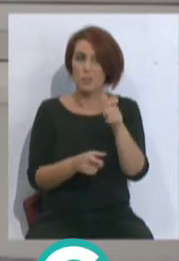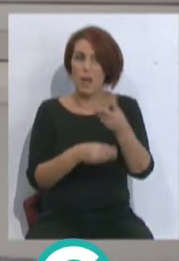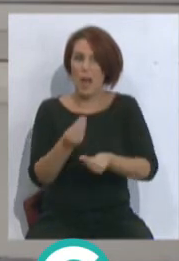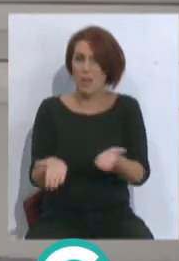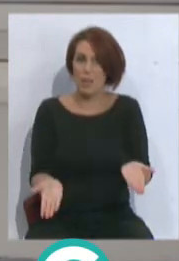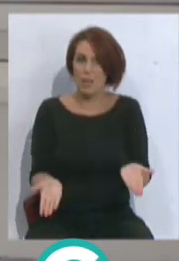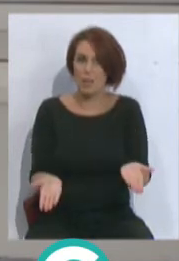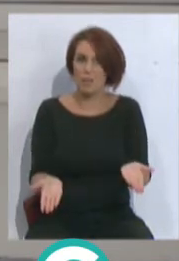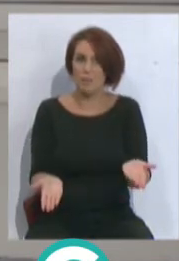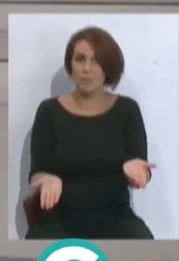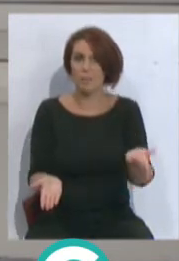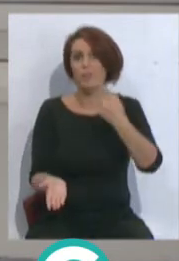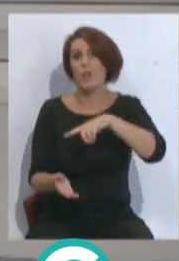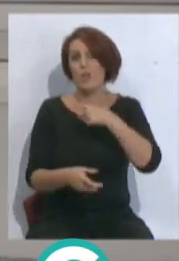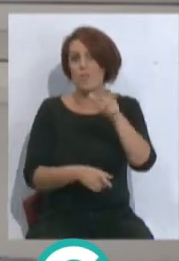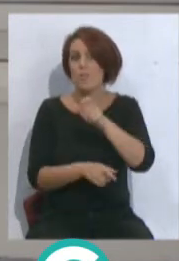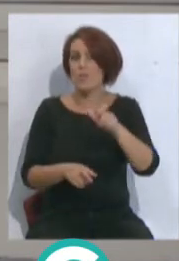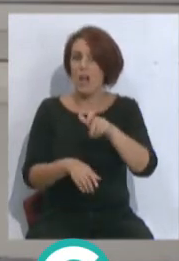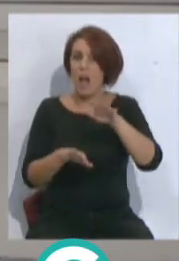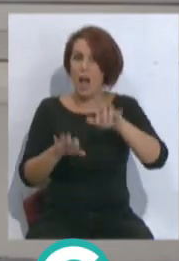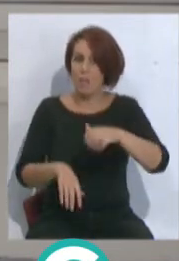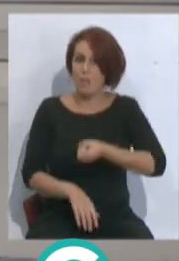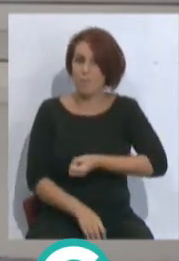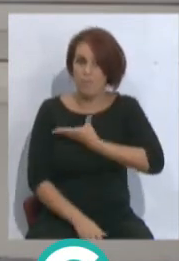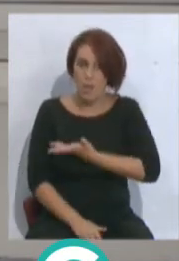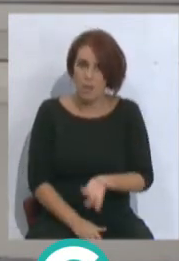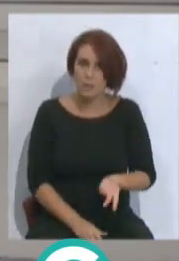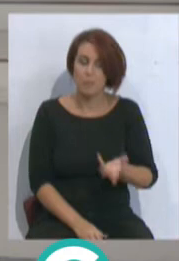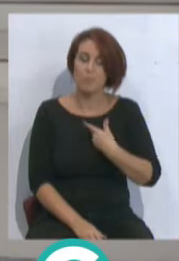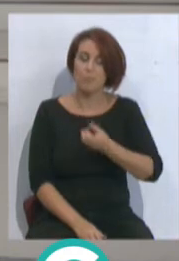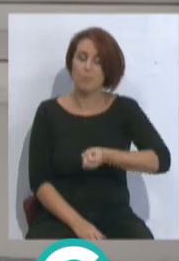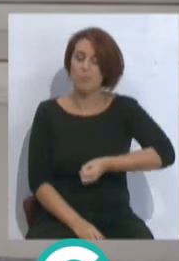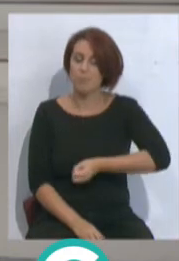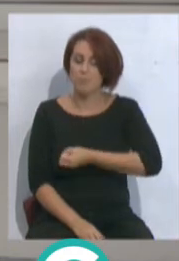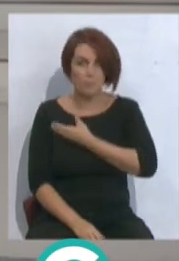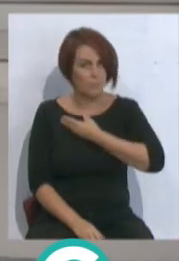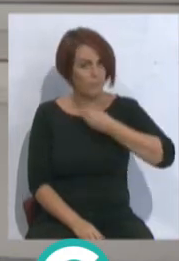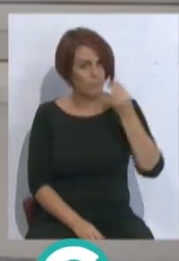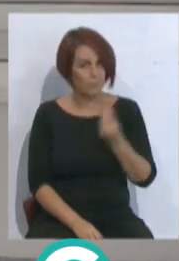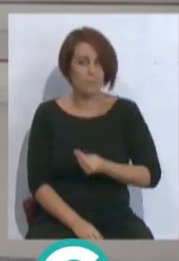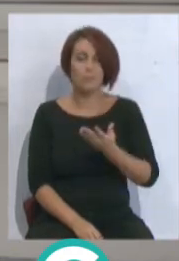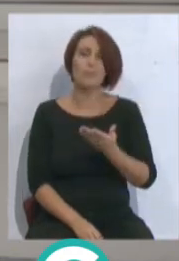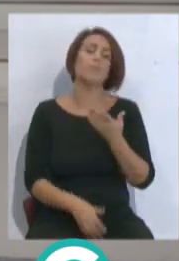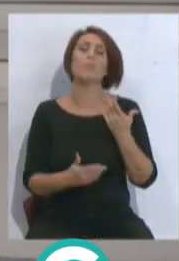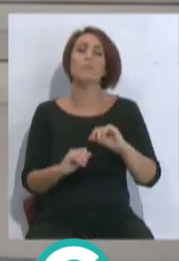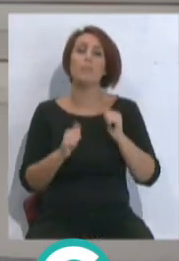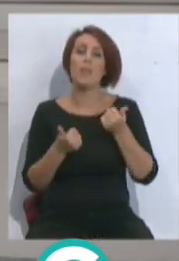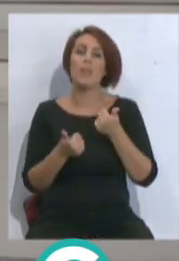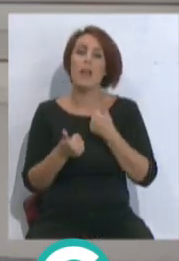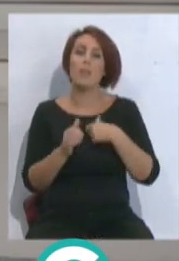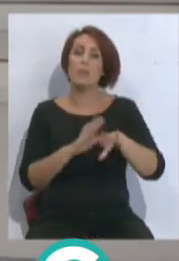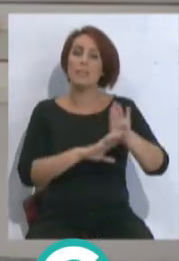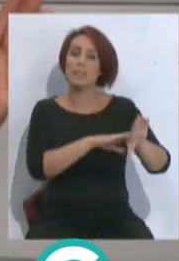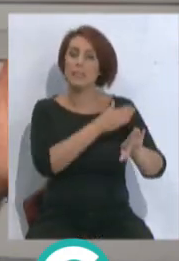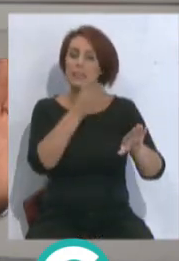Pues ellos son aficionados del Cádiz Club de Fútbol. Muy buenos aficionados del Cádiz Club de Fútbol. Empezamos de izquierda